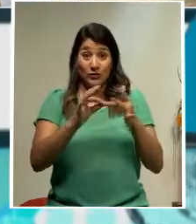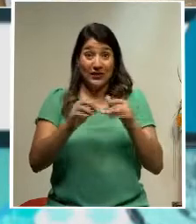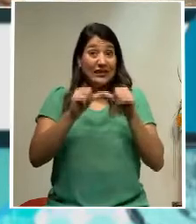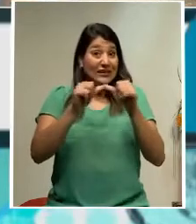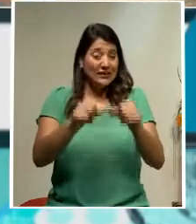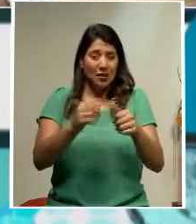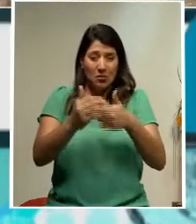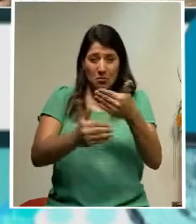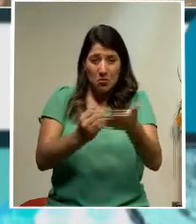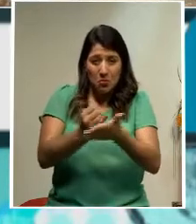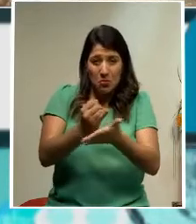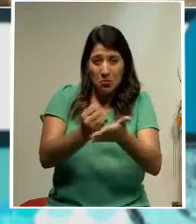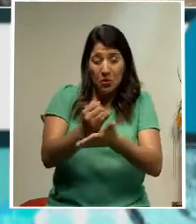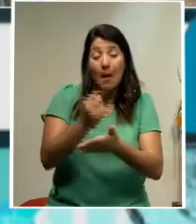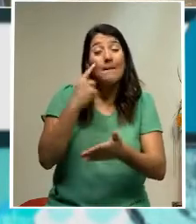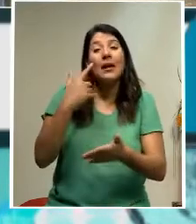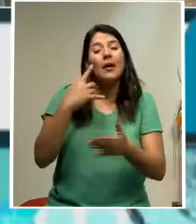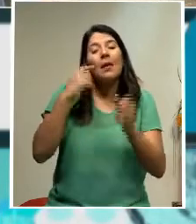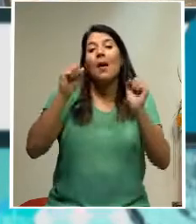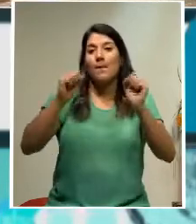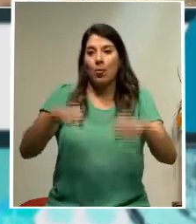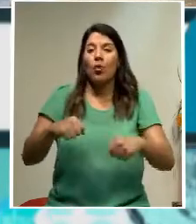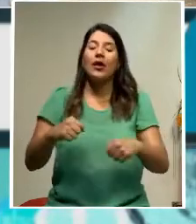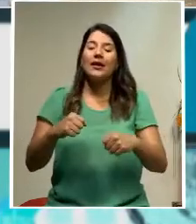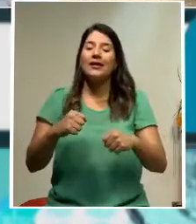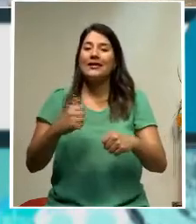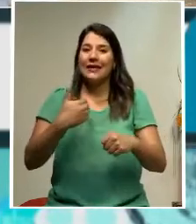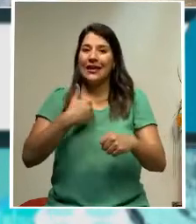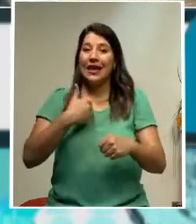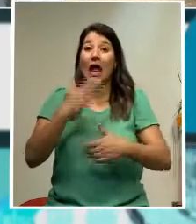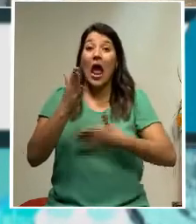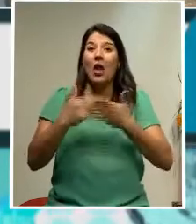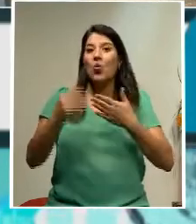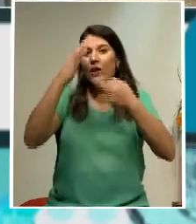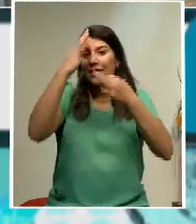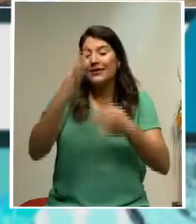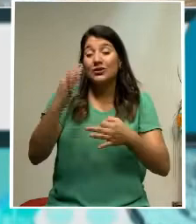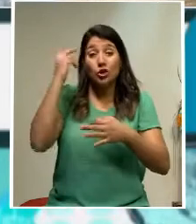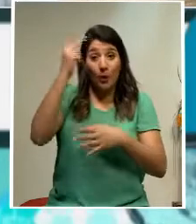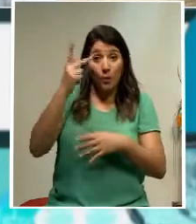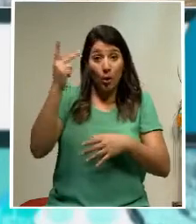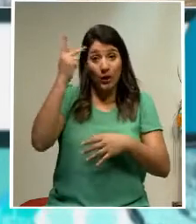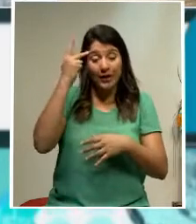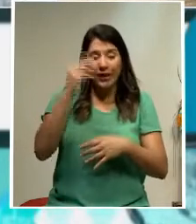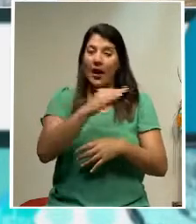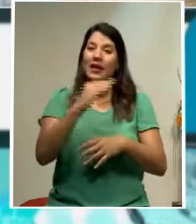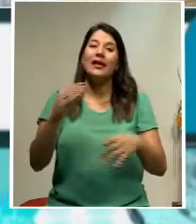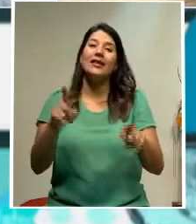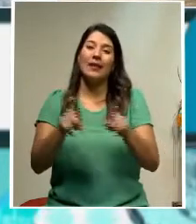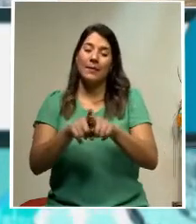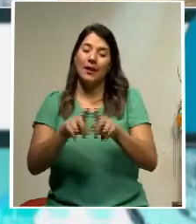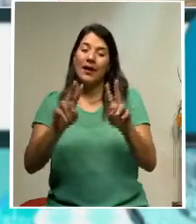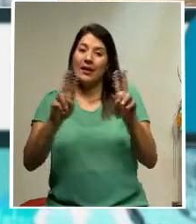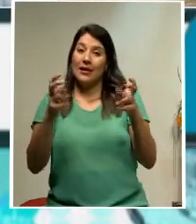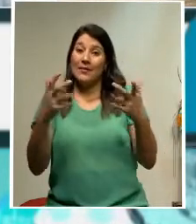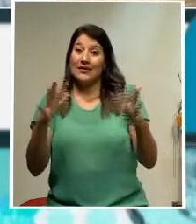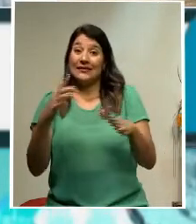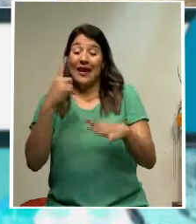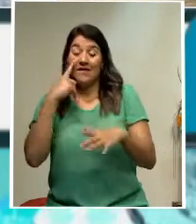pretende pues llegar a una definición política de lo que sucede y por supuesto el tema que se ve ya en el Ministerio Público para la